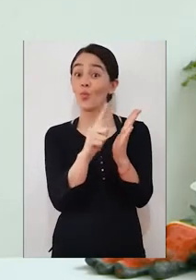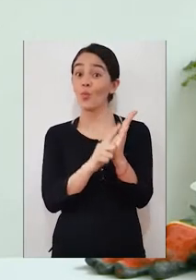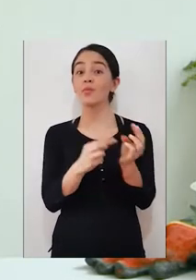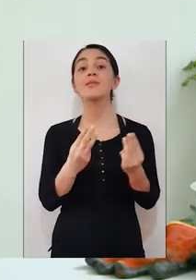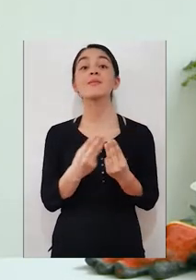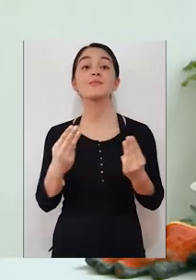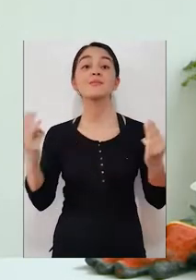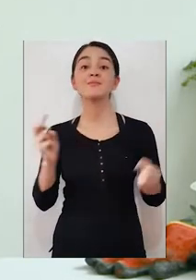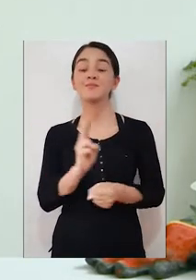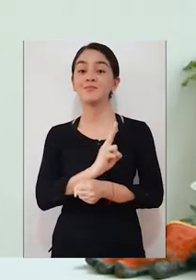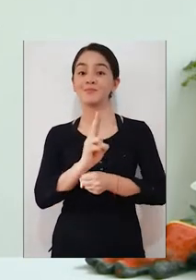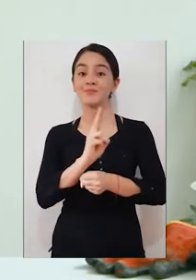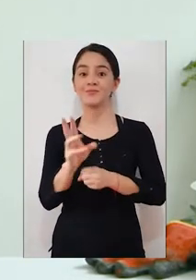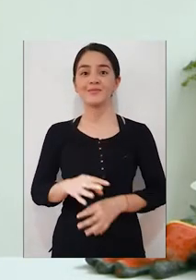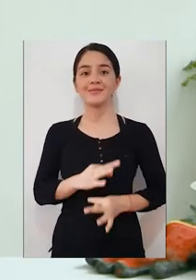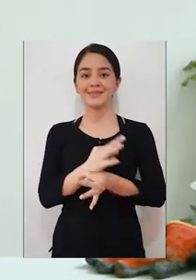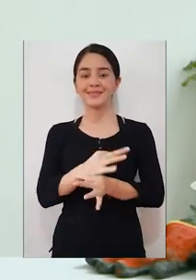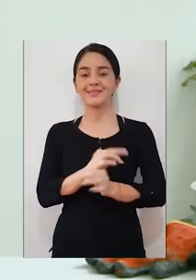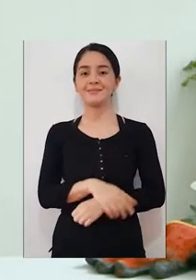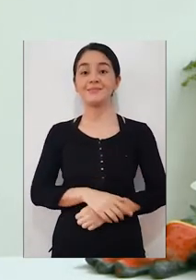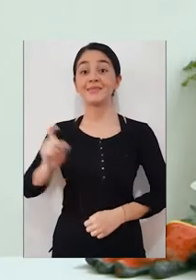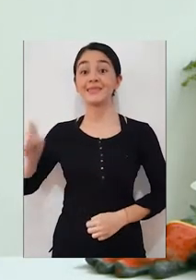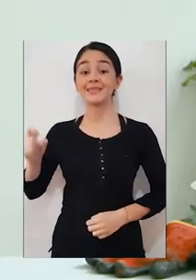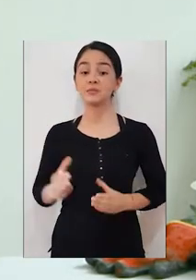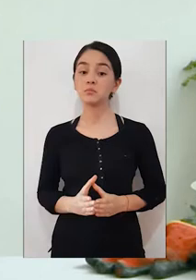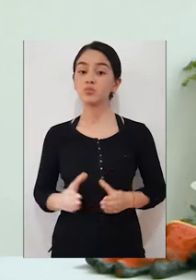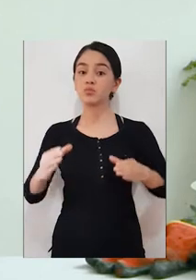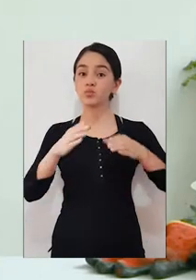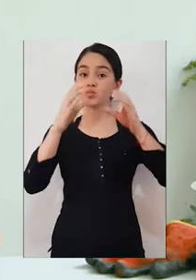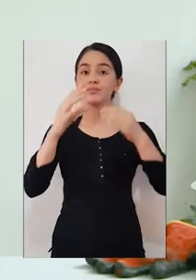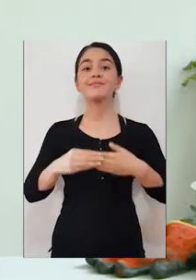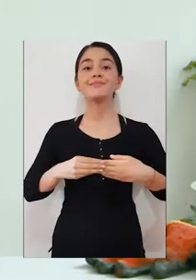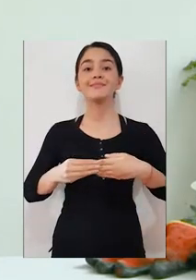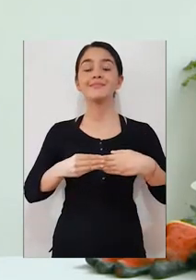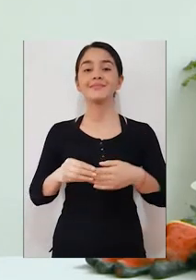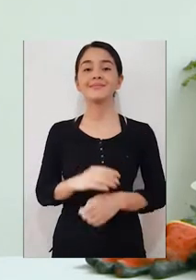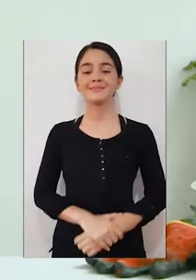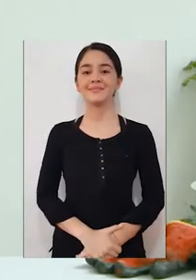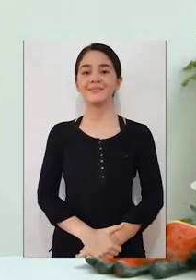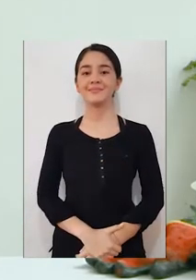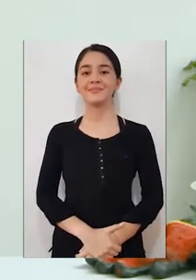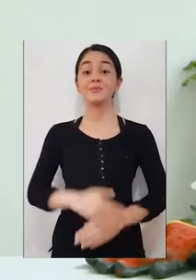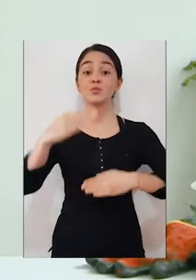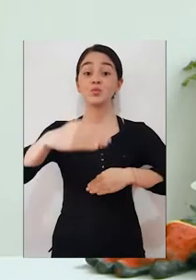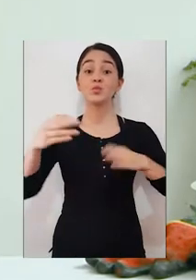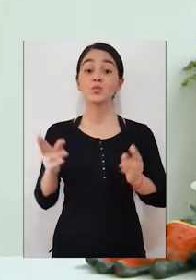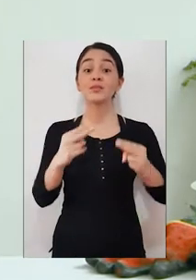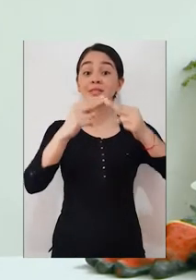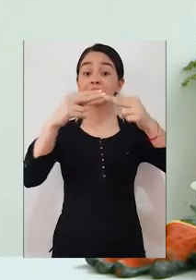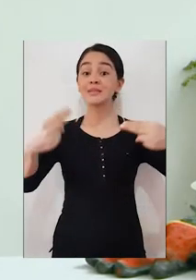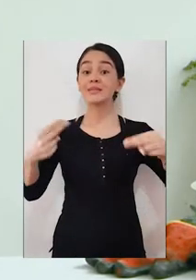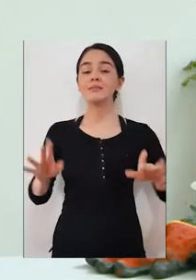vamos a utilizar en este taller. Copamos una botella plástica, un cartón de huevo vacío,